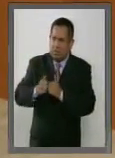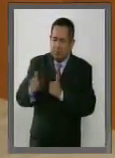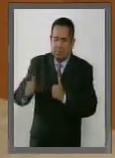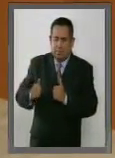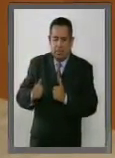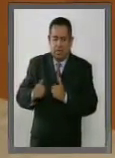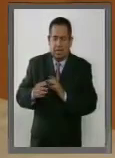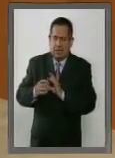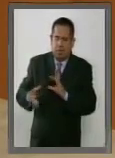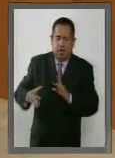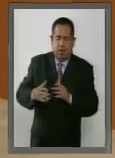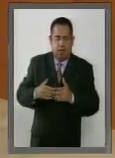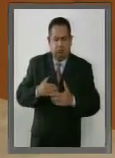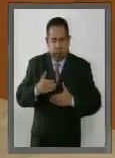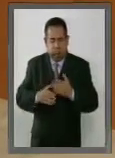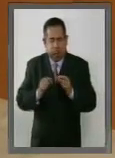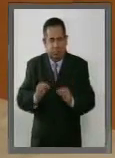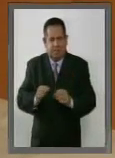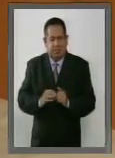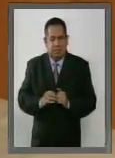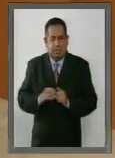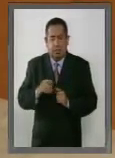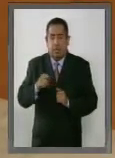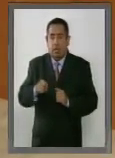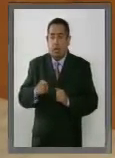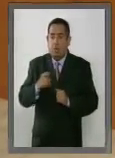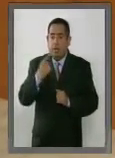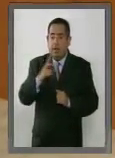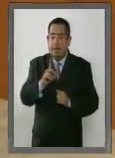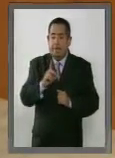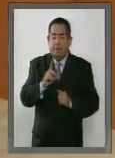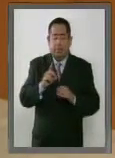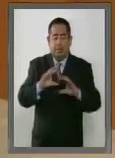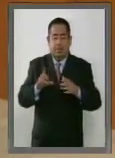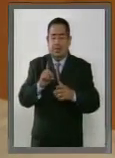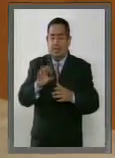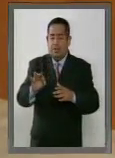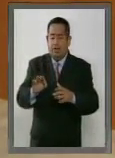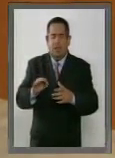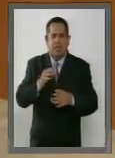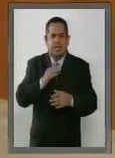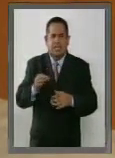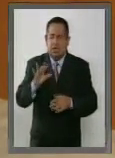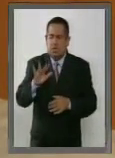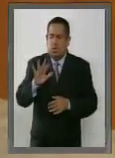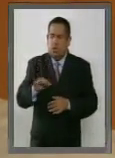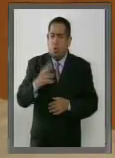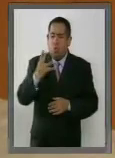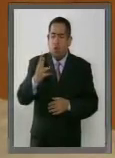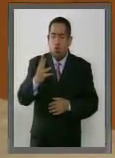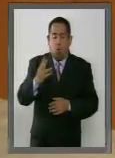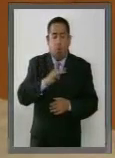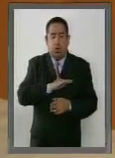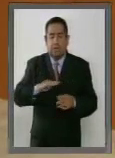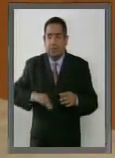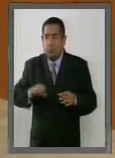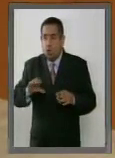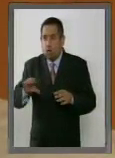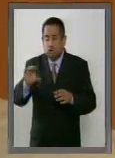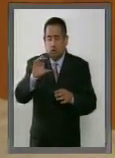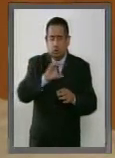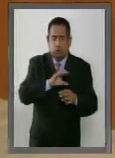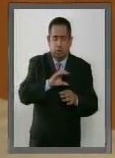inercias que han provocado que el Distrito Federal ocupe, entre 54 municipios y